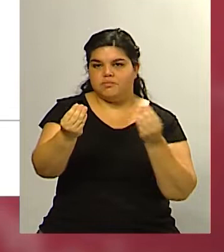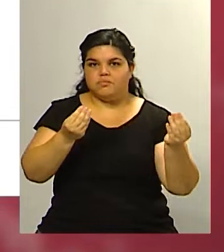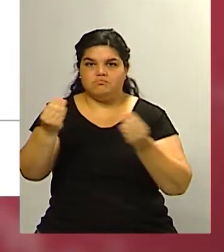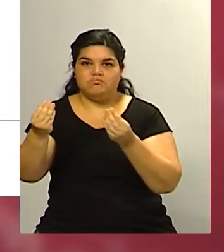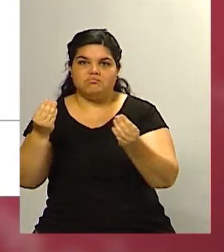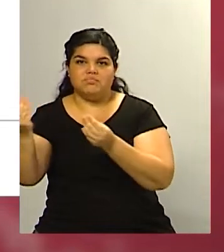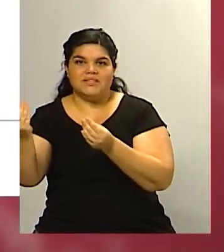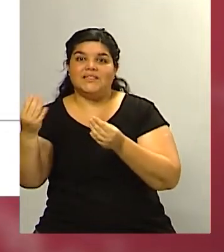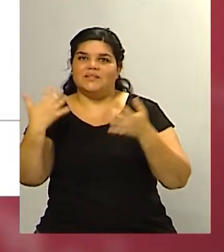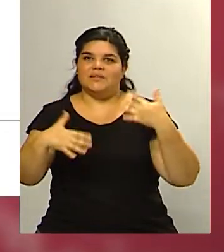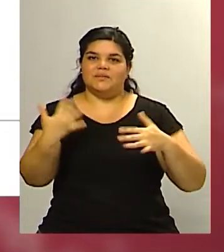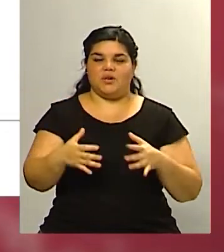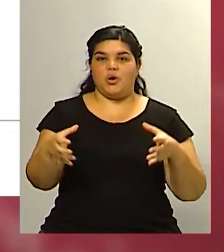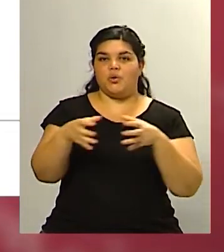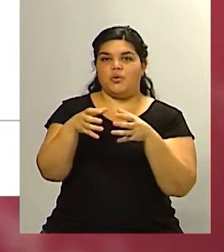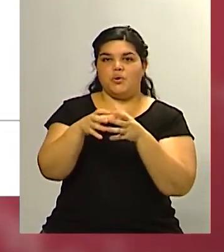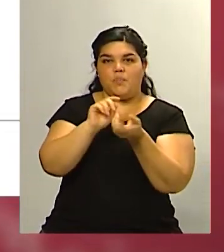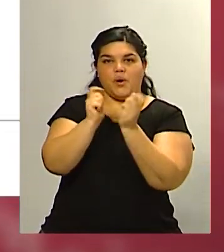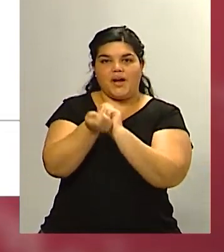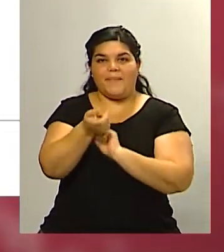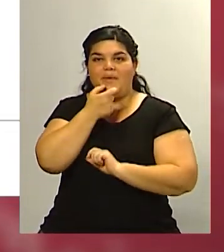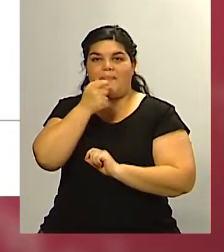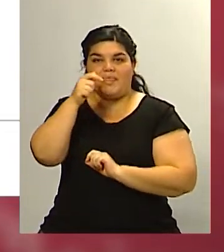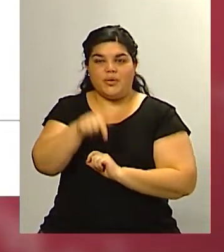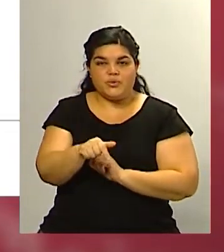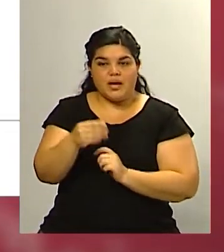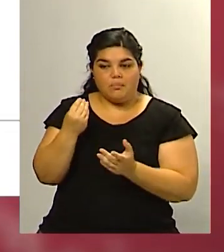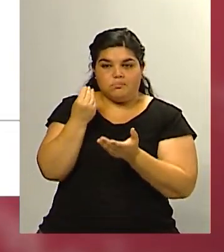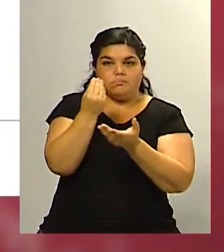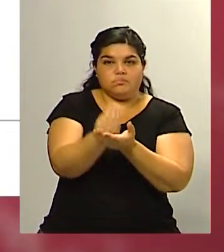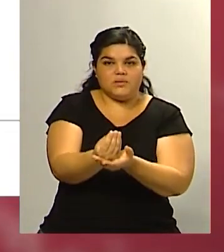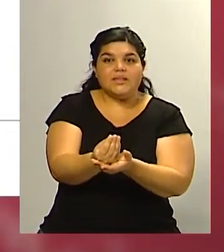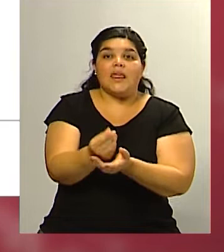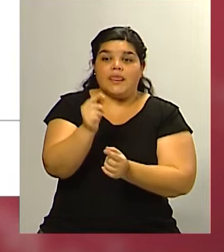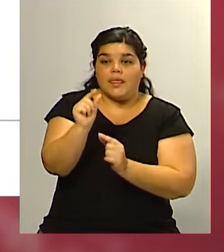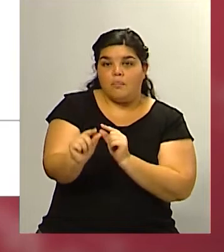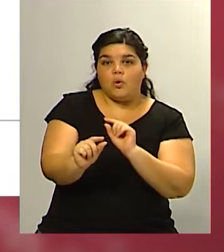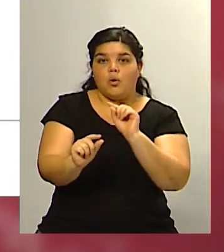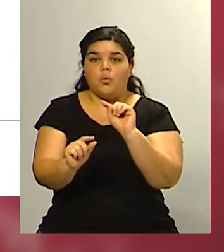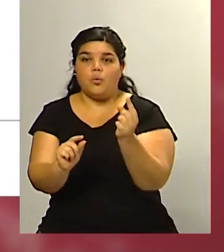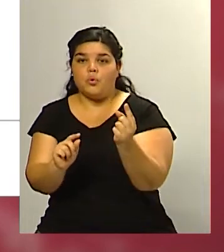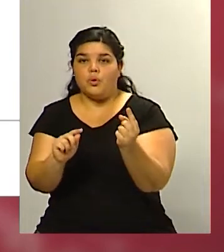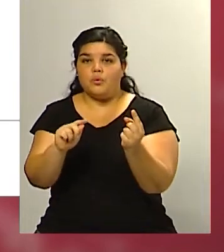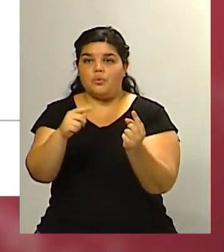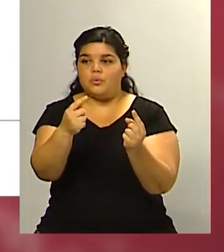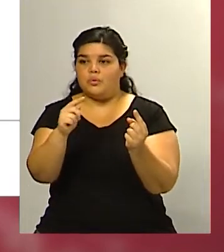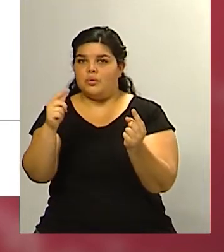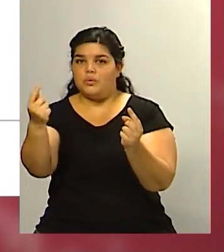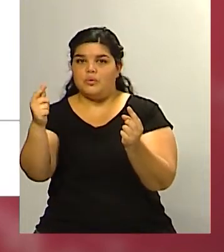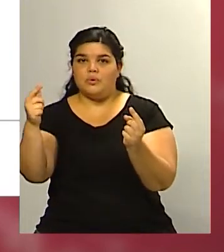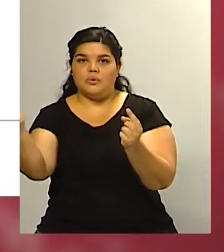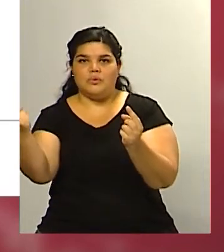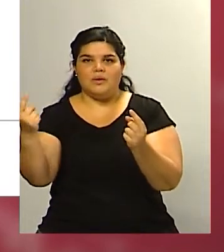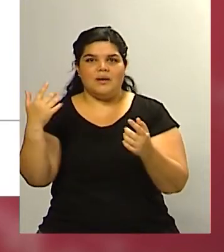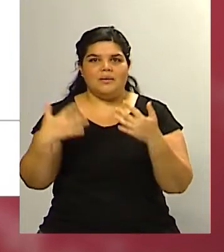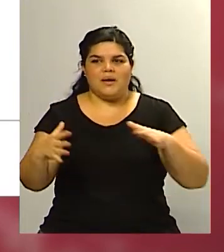otro cuando hablamos del frente Cambia Mendoza tímidamente se van largando de a uno no tenemos